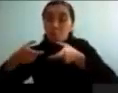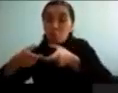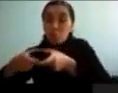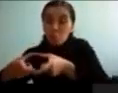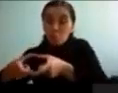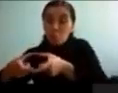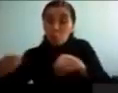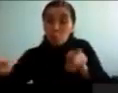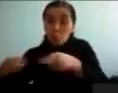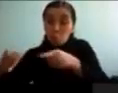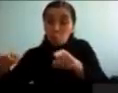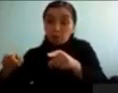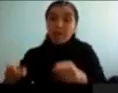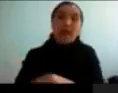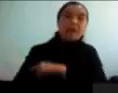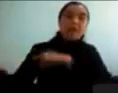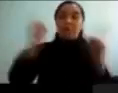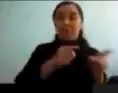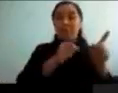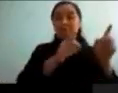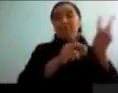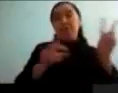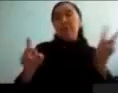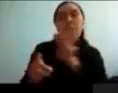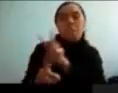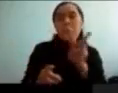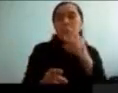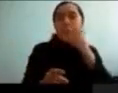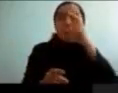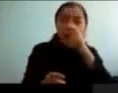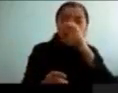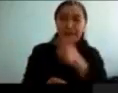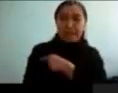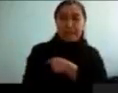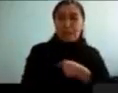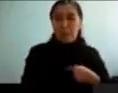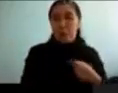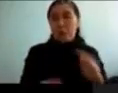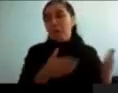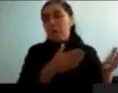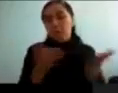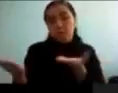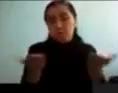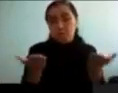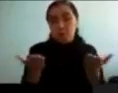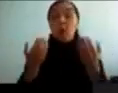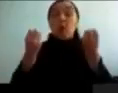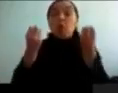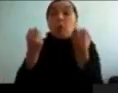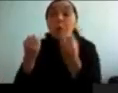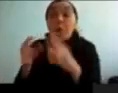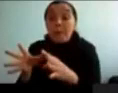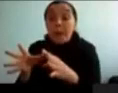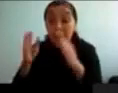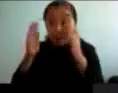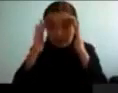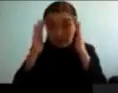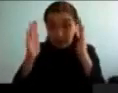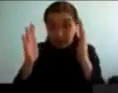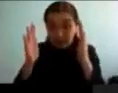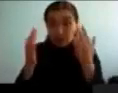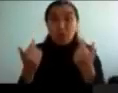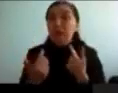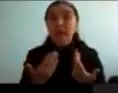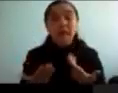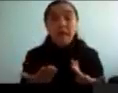con los resultados de este artículo, y lo que ellos se dan cuenta, es que cuando nosotros, perdemos la atención, lo que estamos haciendo, lo primero que pasa, a nivel de